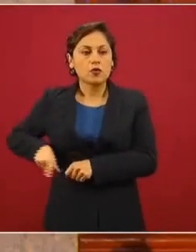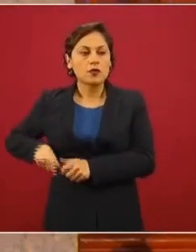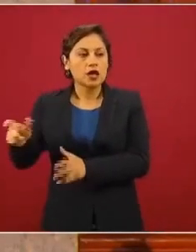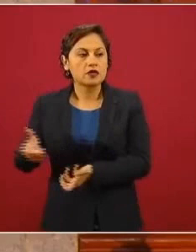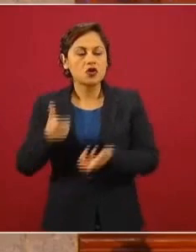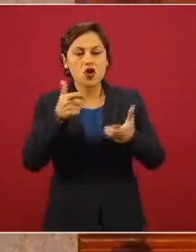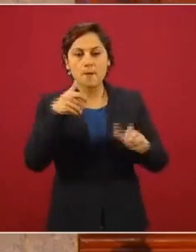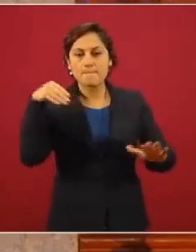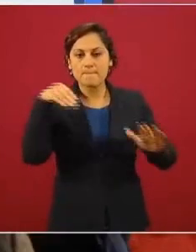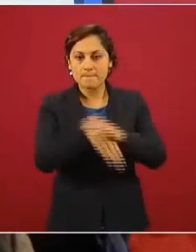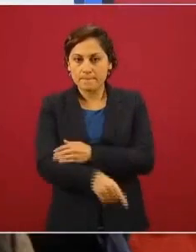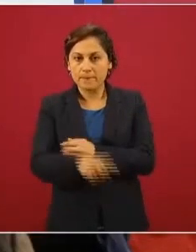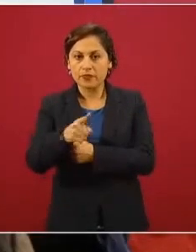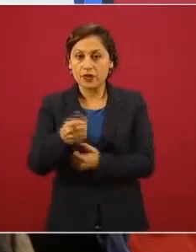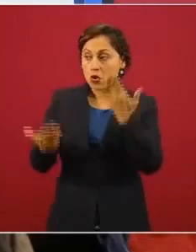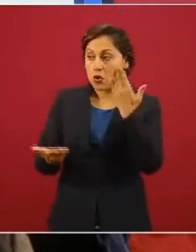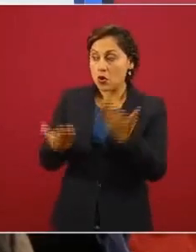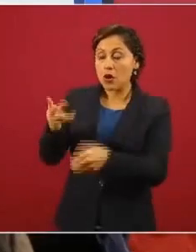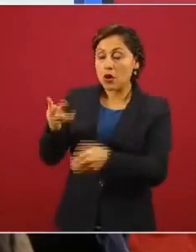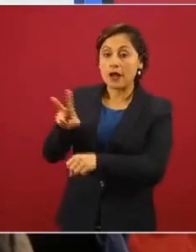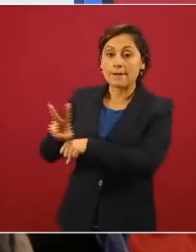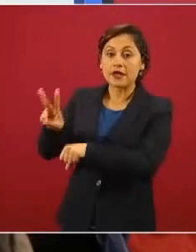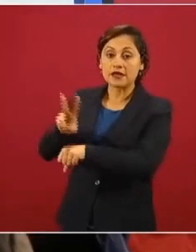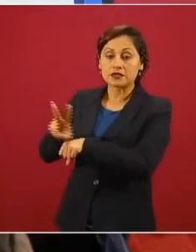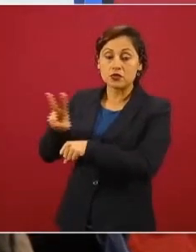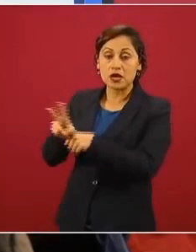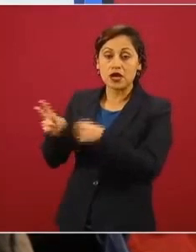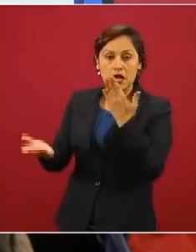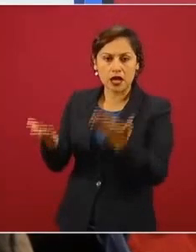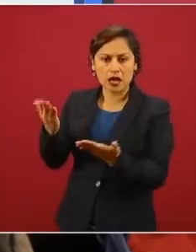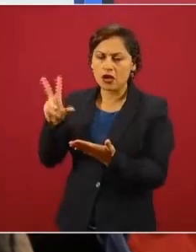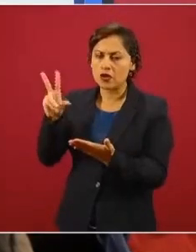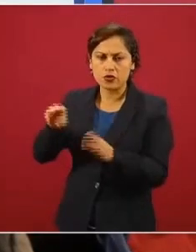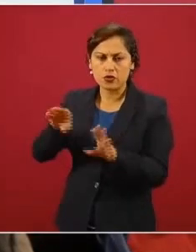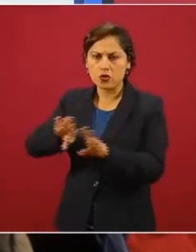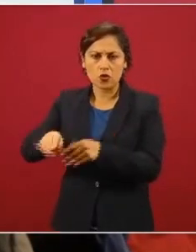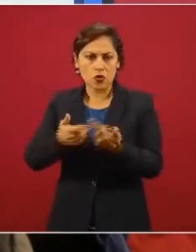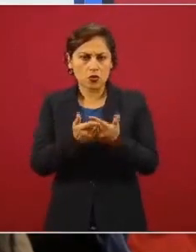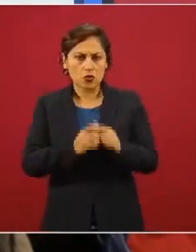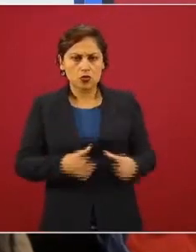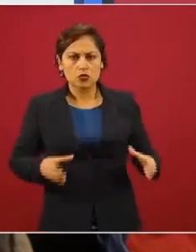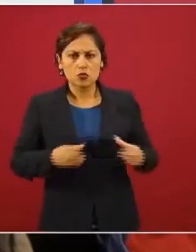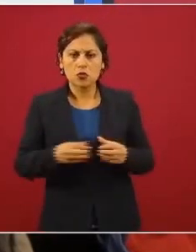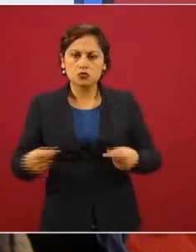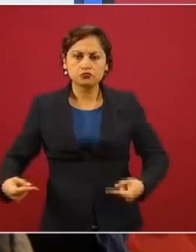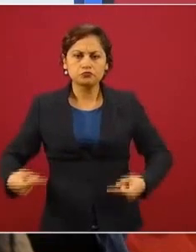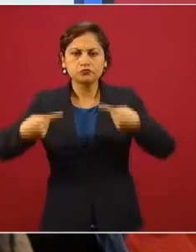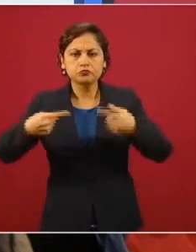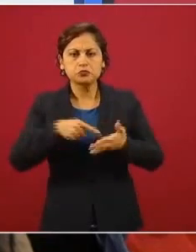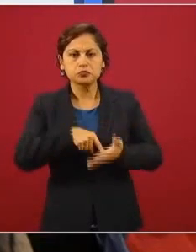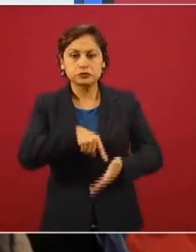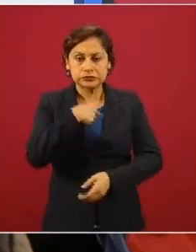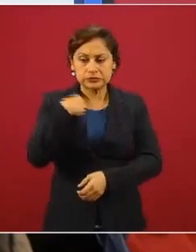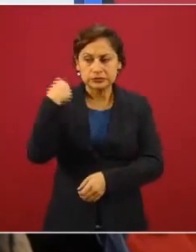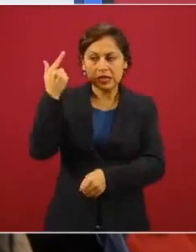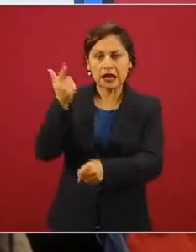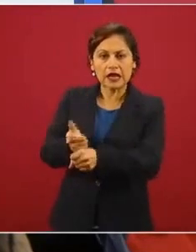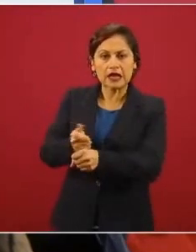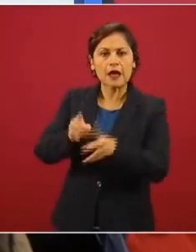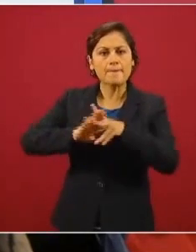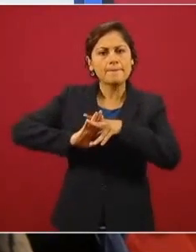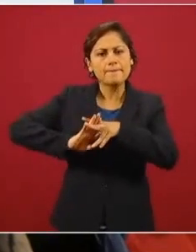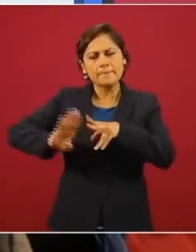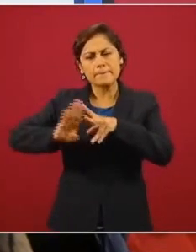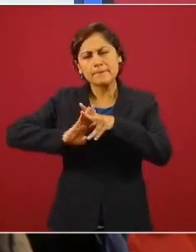Venezuela, el bloque opositor debe subrayar la altísima migración masiva de